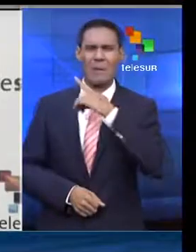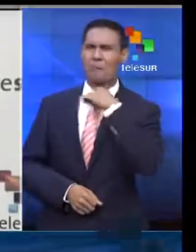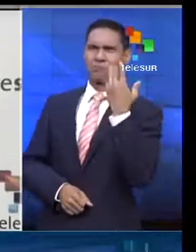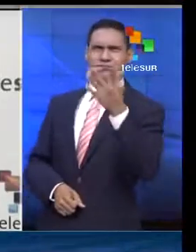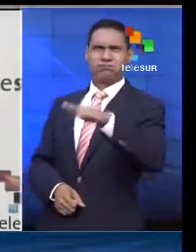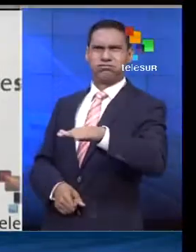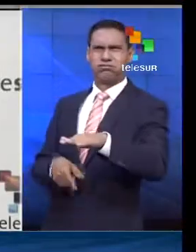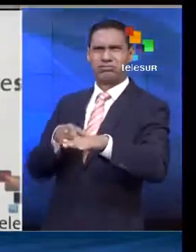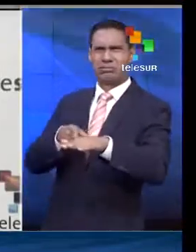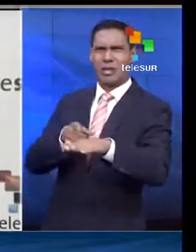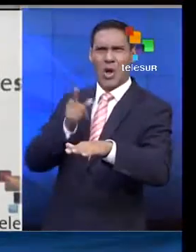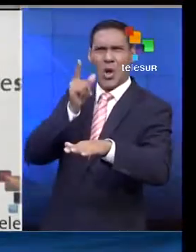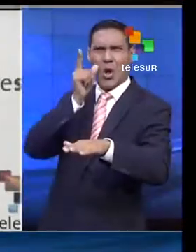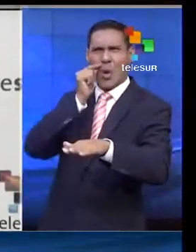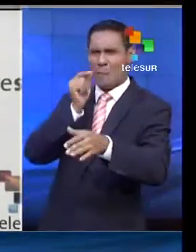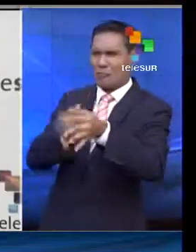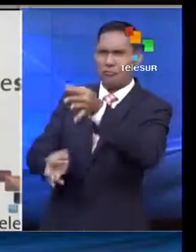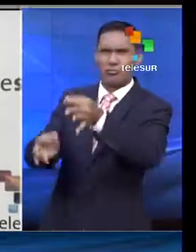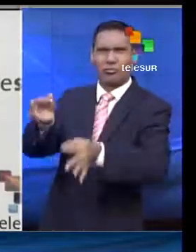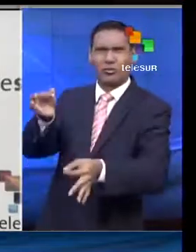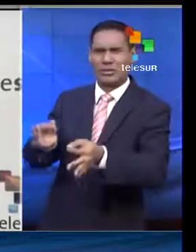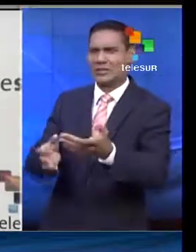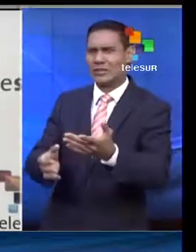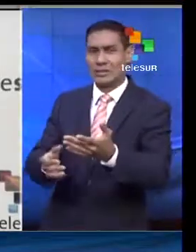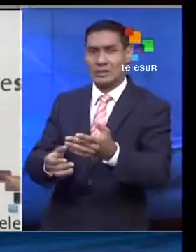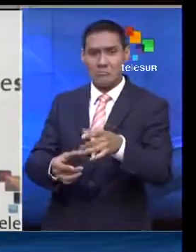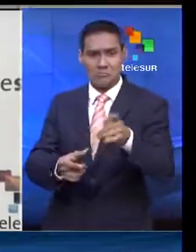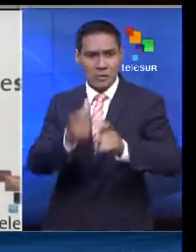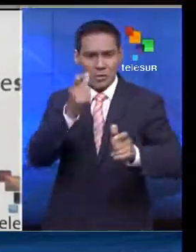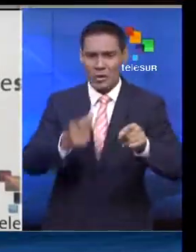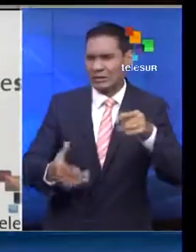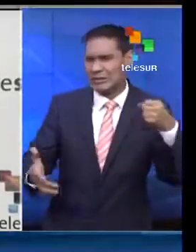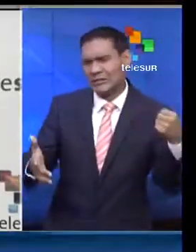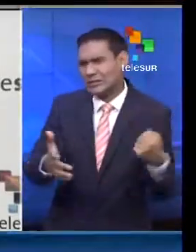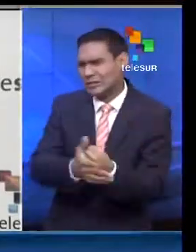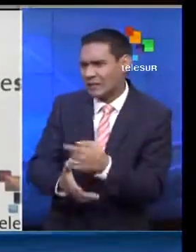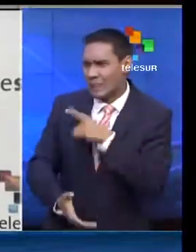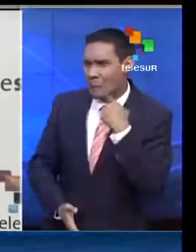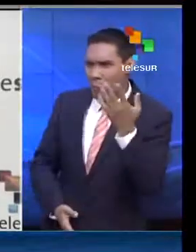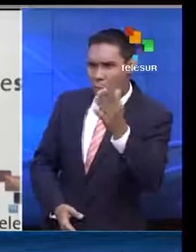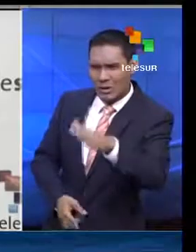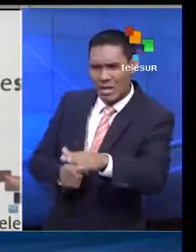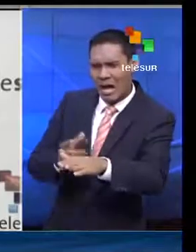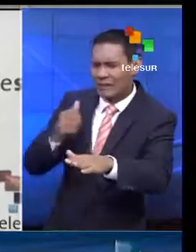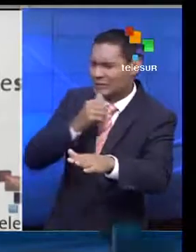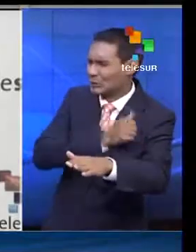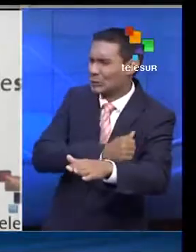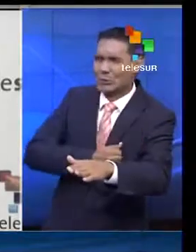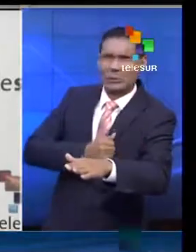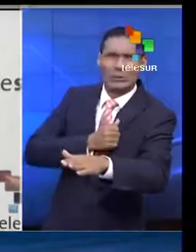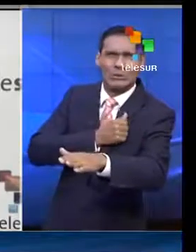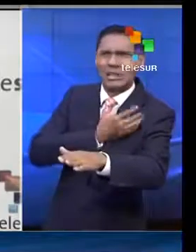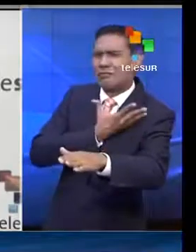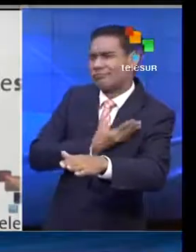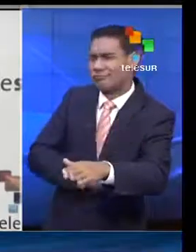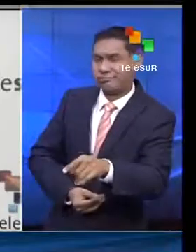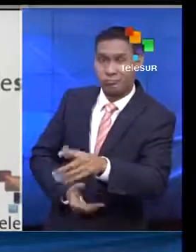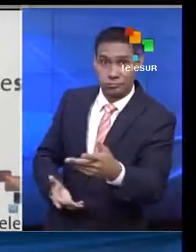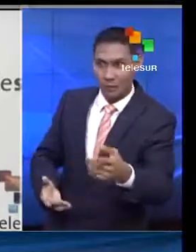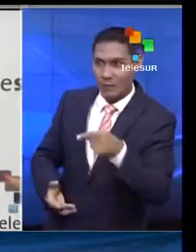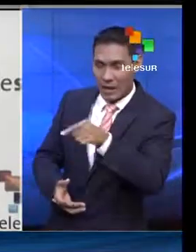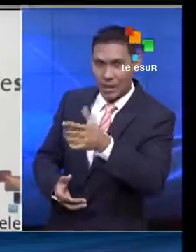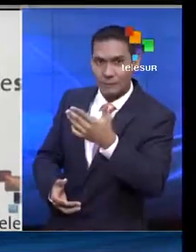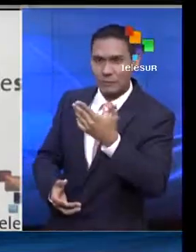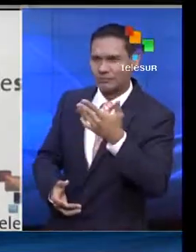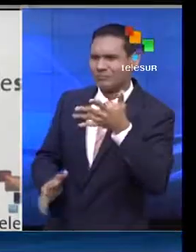de Nisman conmocionó a toda la sociedad cuando encontraron el cuerpo sin vida del fiscal especial Alberto Nisman en su